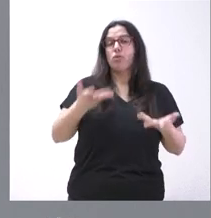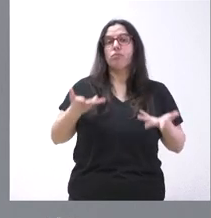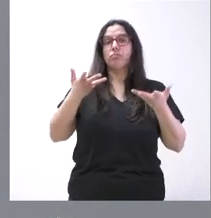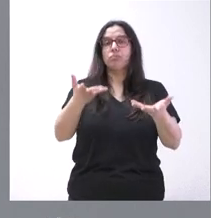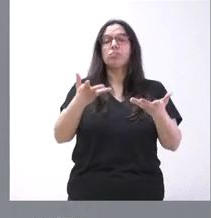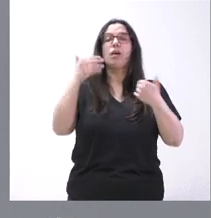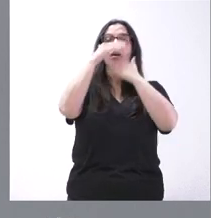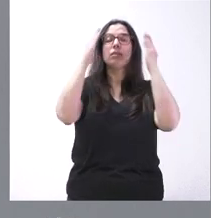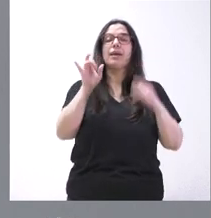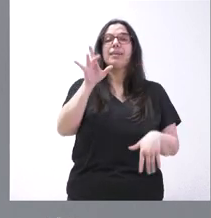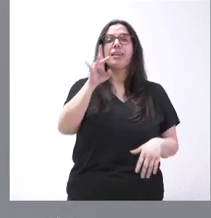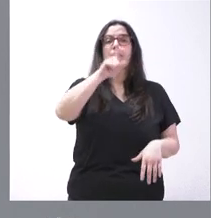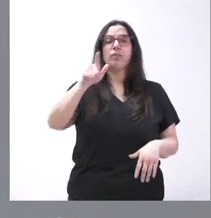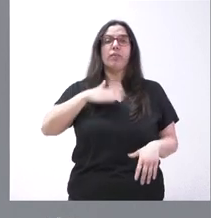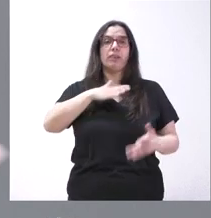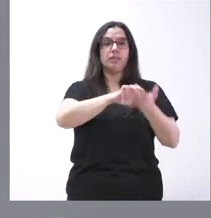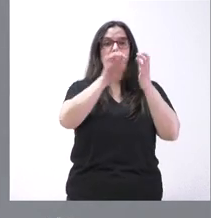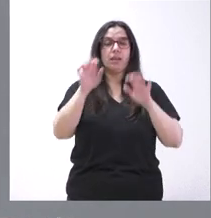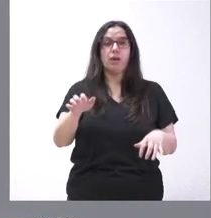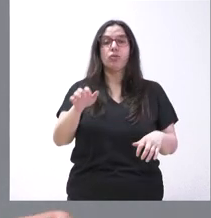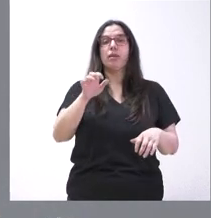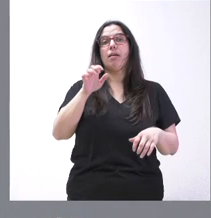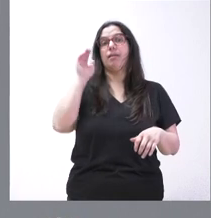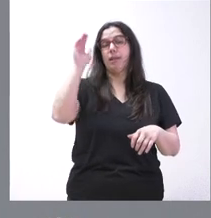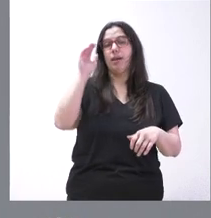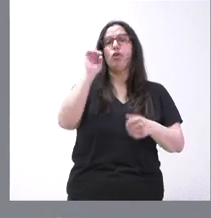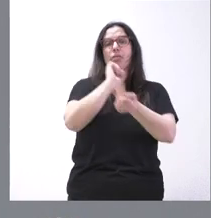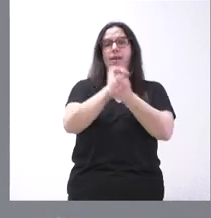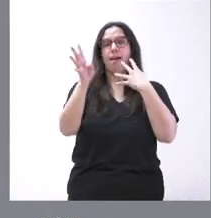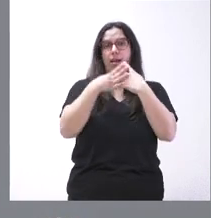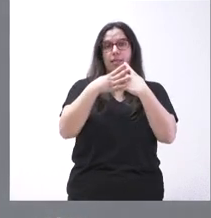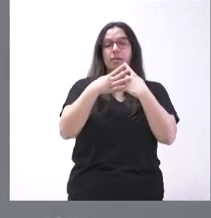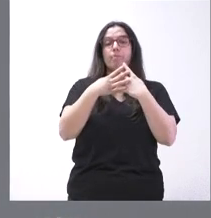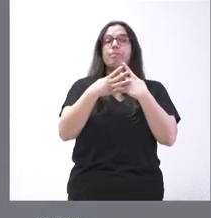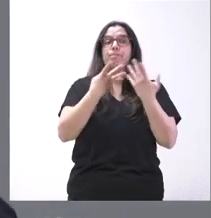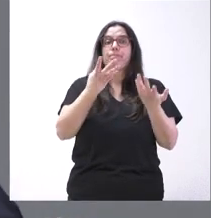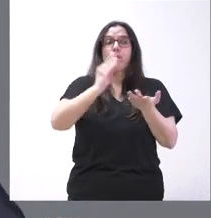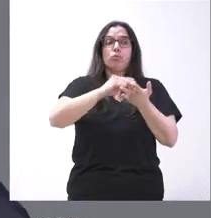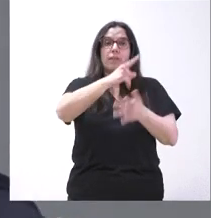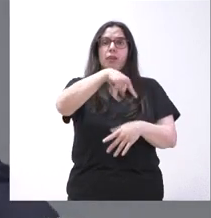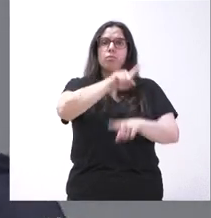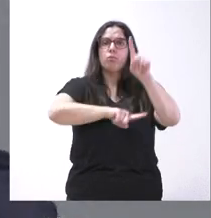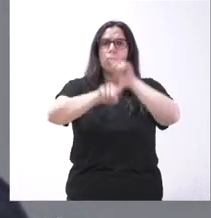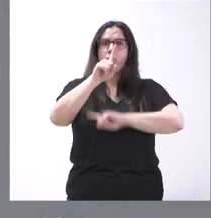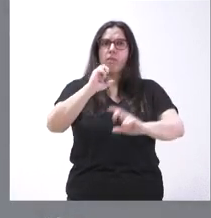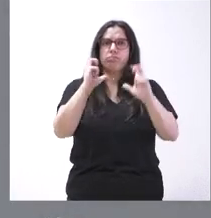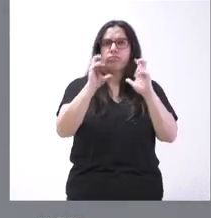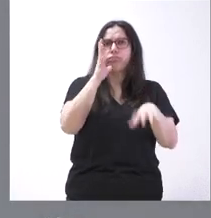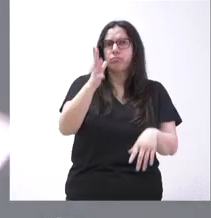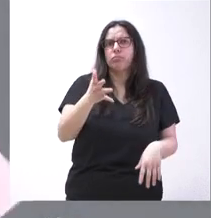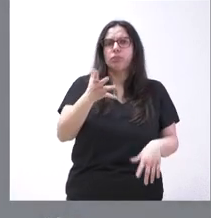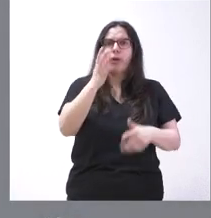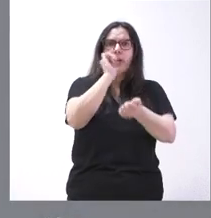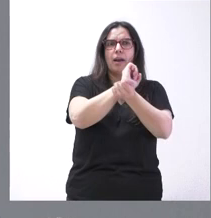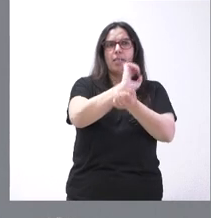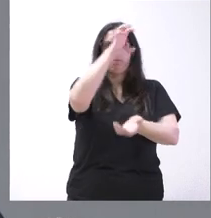15 ciudadanos de Castilla y León privados de libertad en el extranjero. Muchas de estas personas tienen problemas importantes, que están en cárceles de